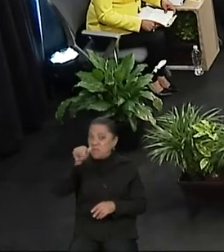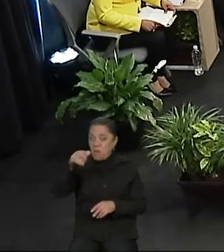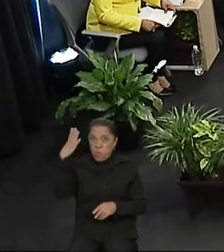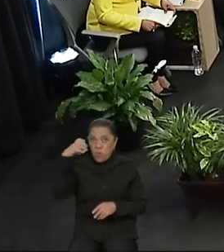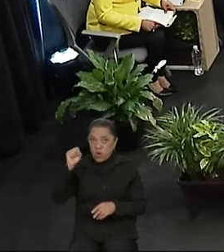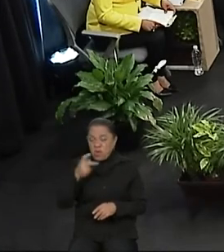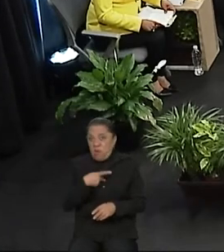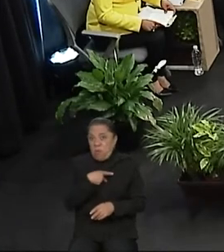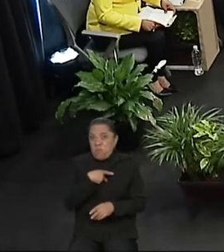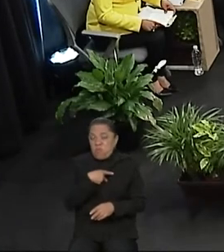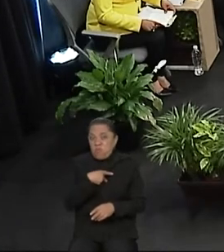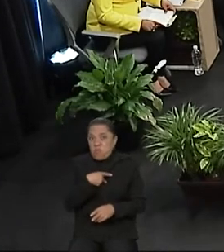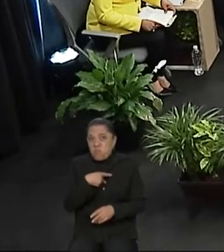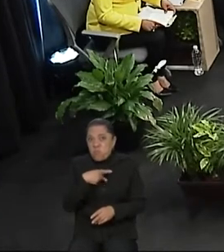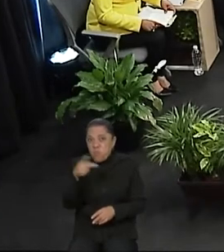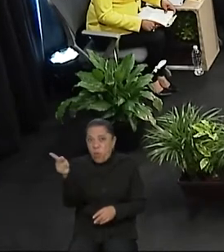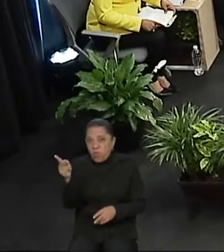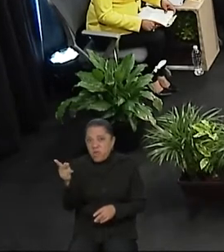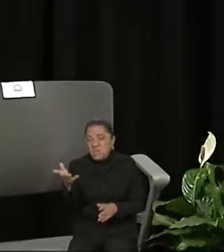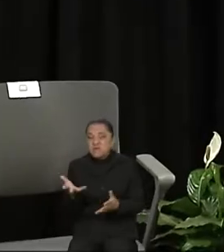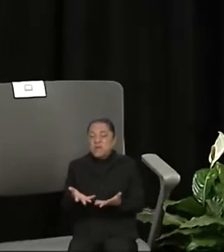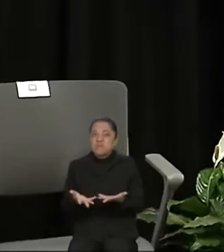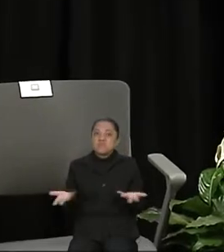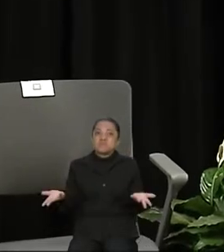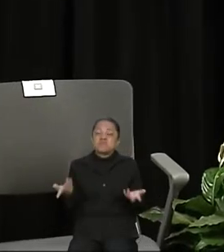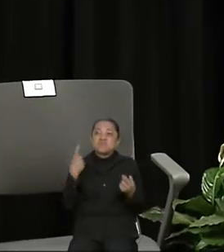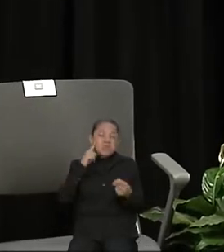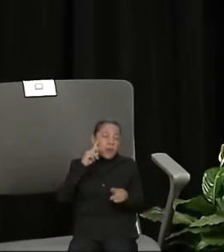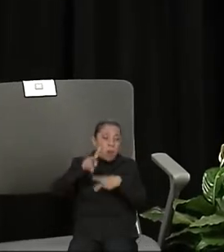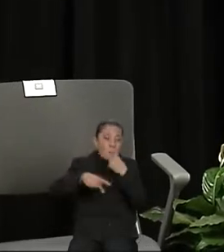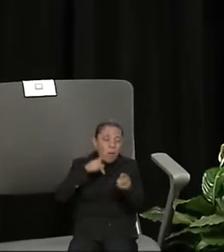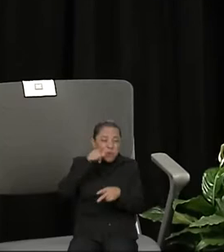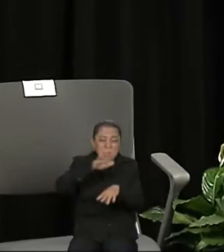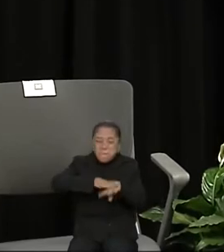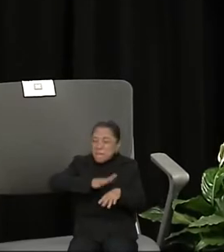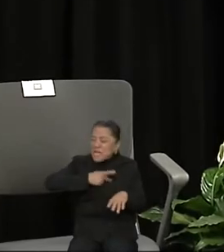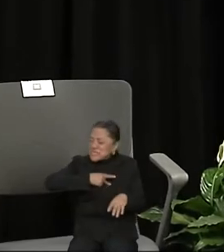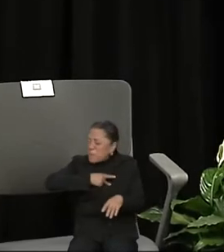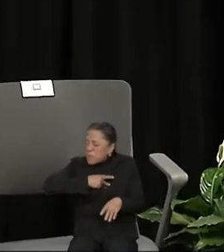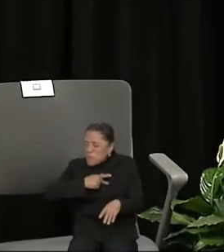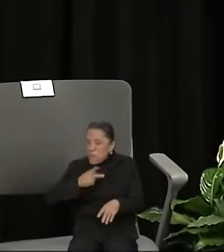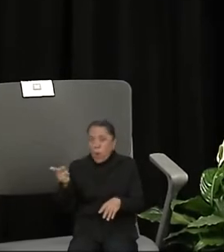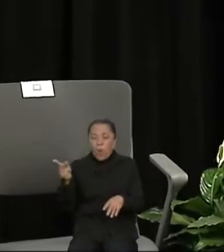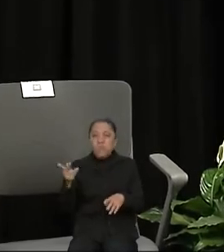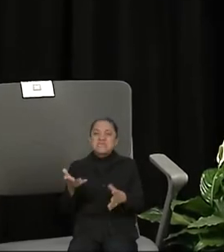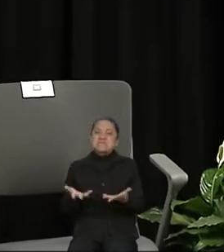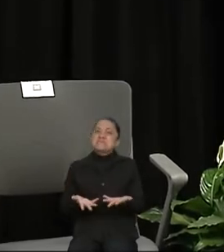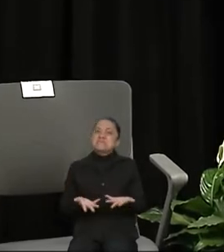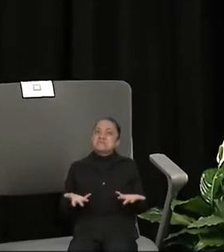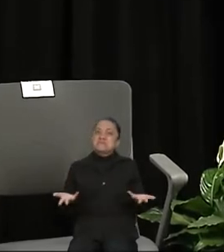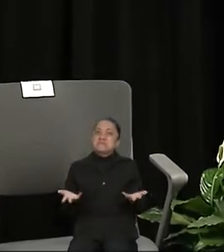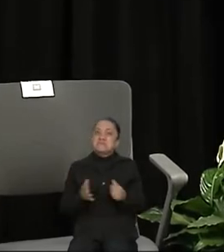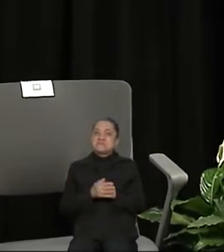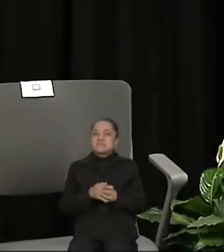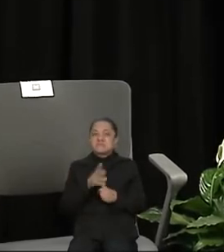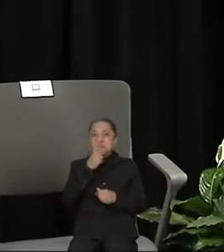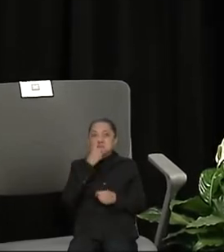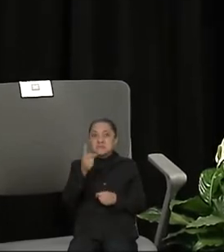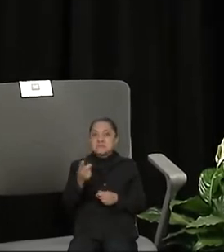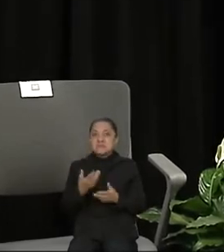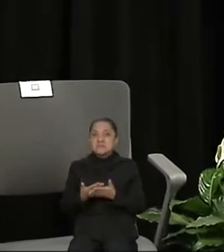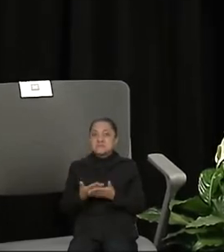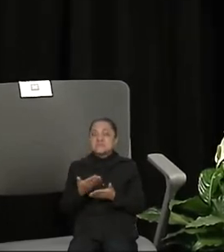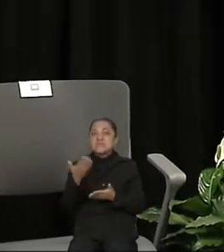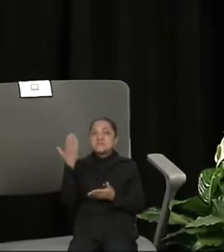pobreza las cifras son bastante más alarmantes. Entonces, tenemos que hacer industrias intensivas de generación de empleo